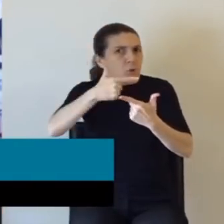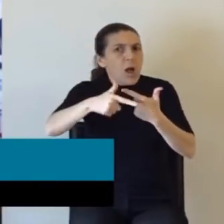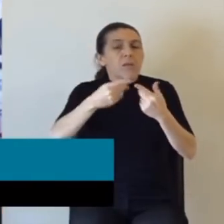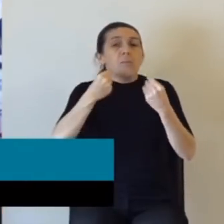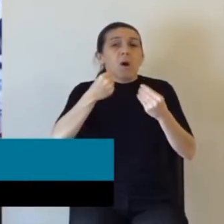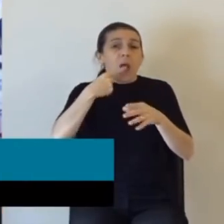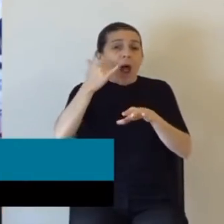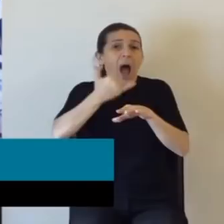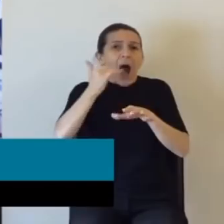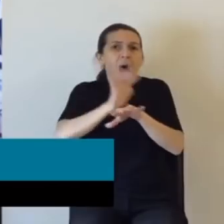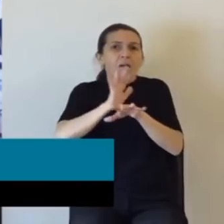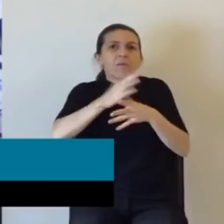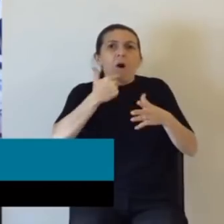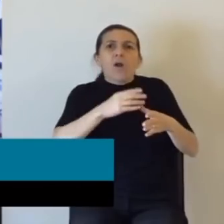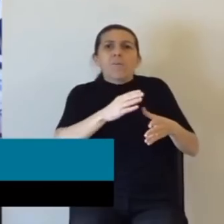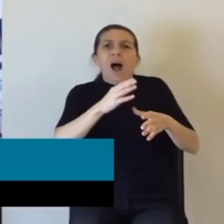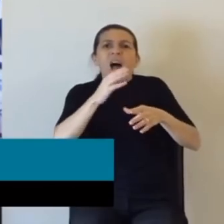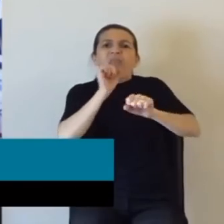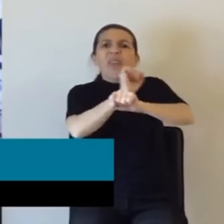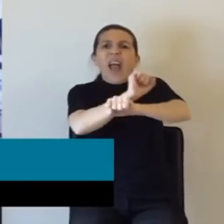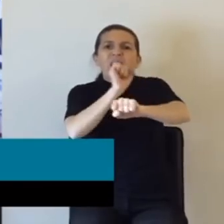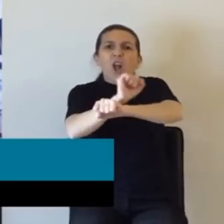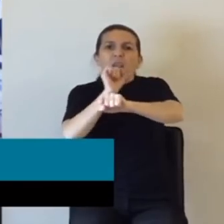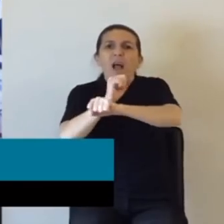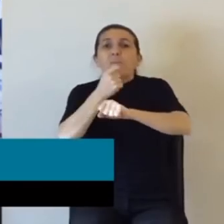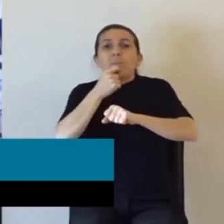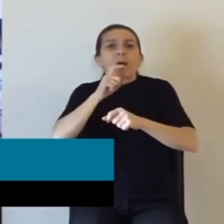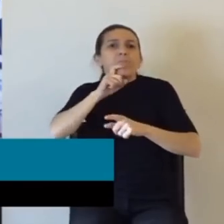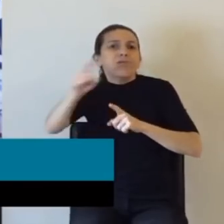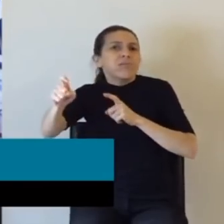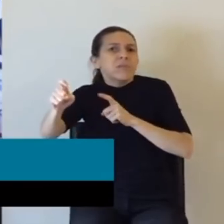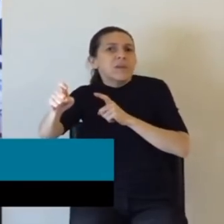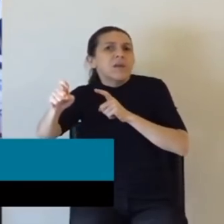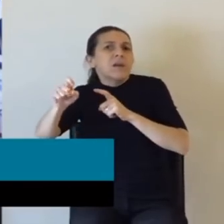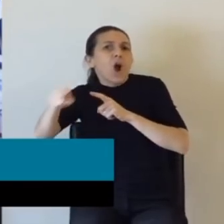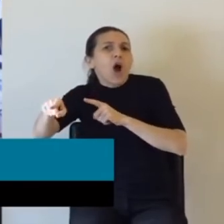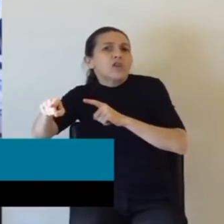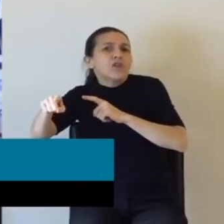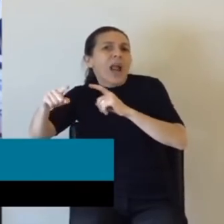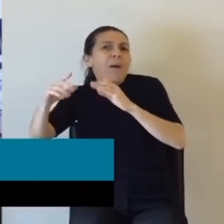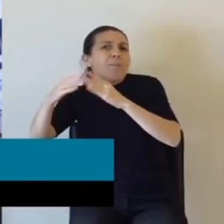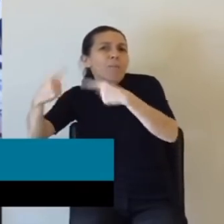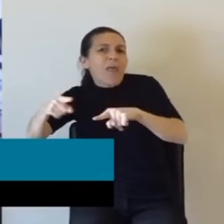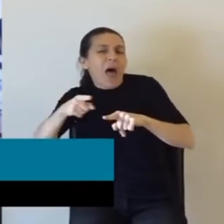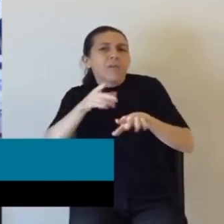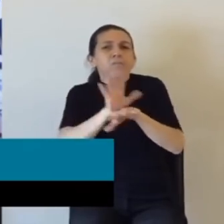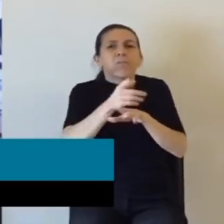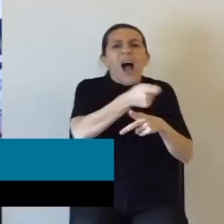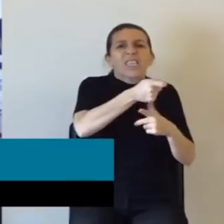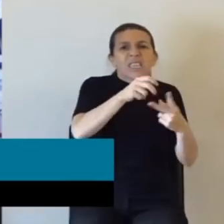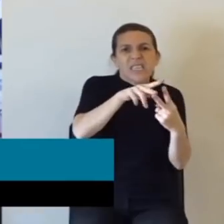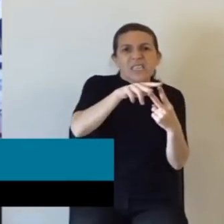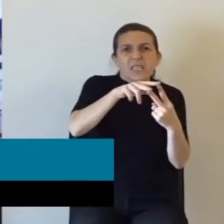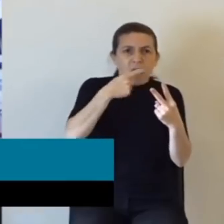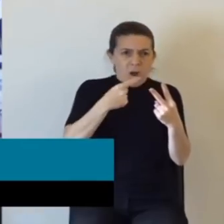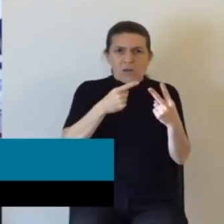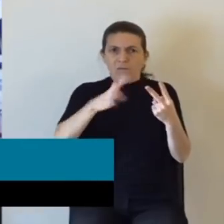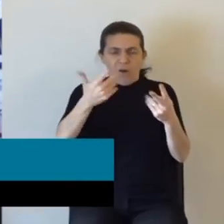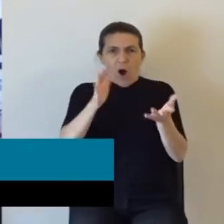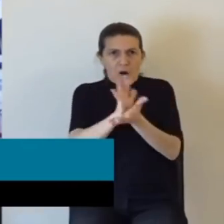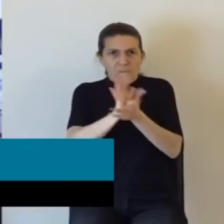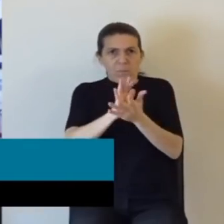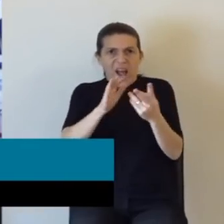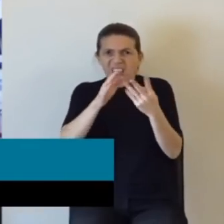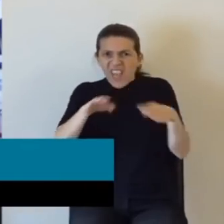penal que llevó a que delitos contra la propiedad igualaran a delitos contra la vida. Yo tampoco voy a defender el Código Penal de Tejedor,